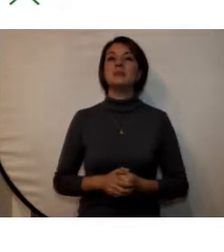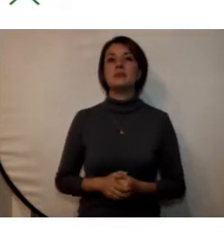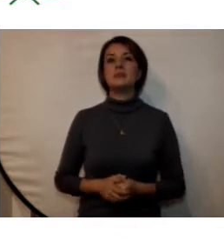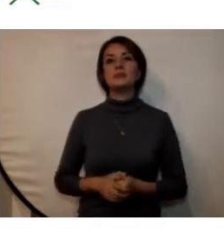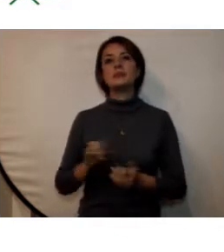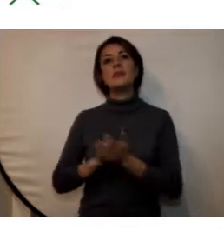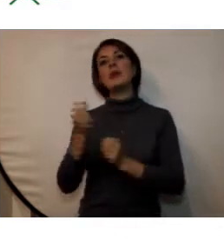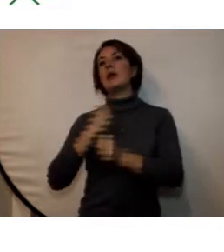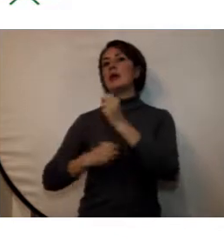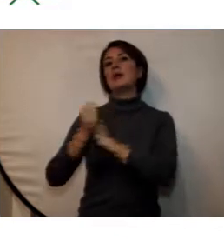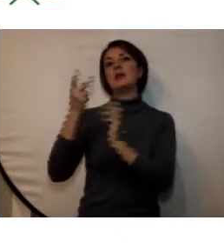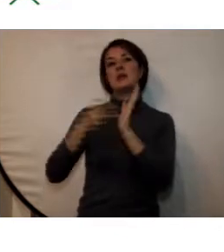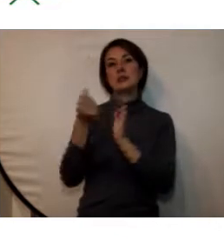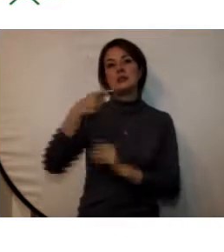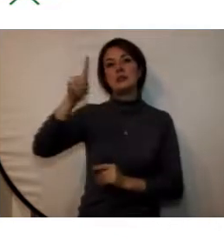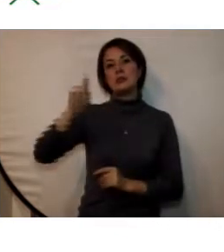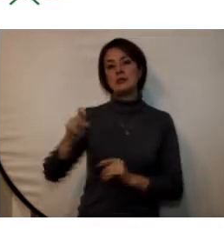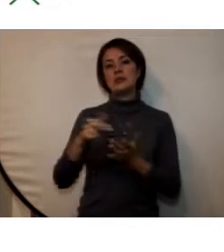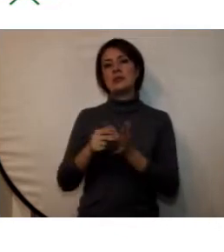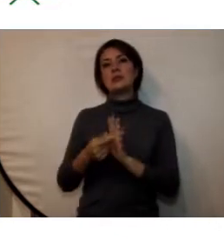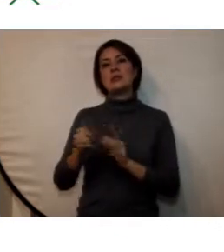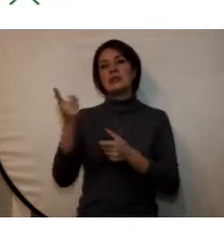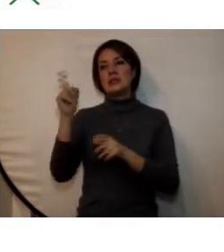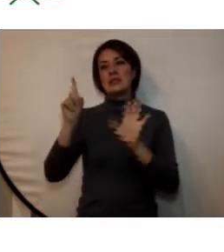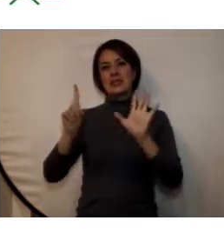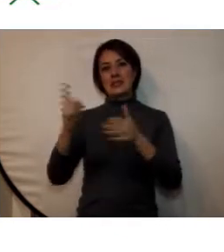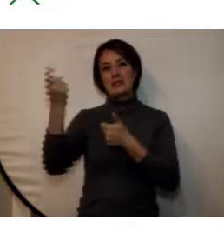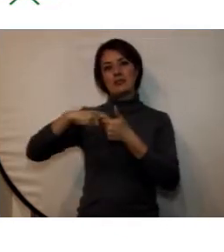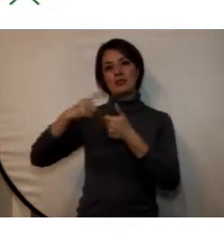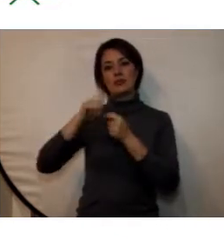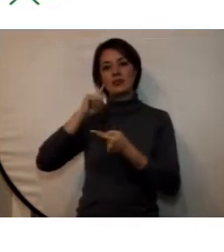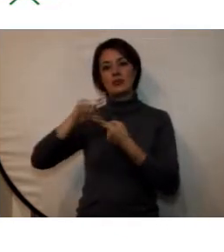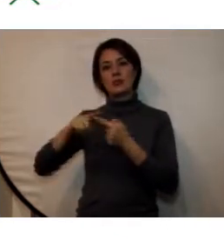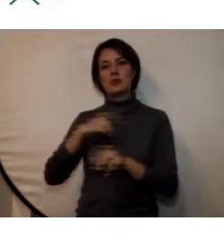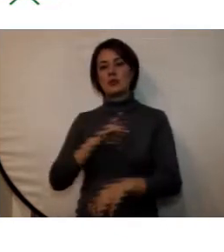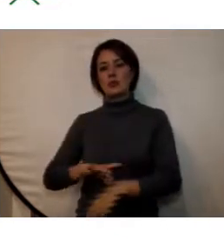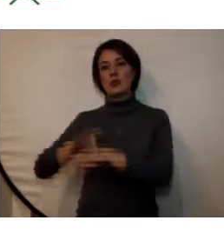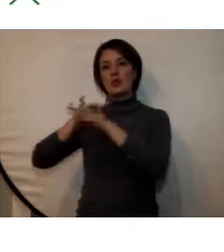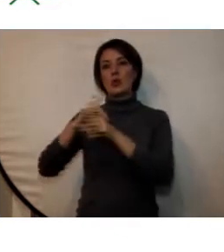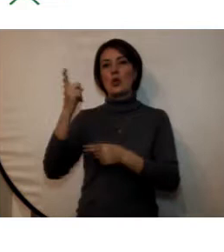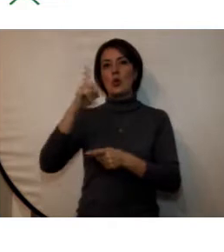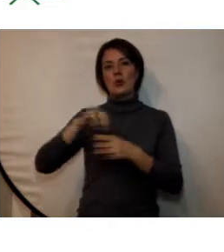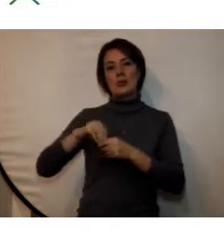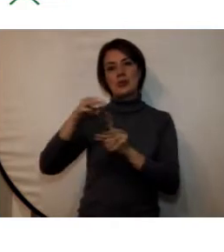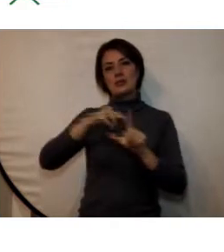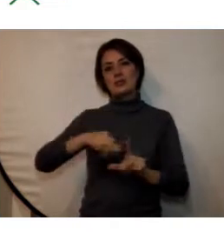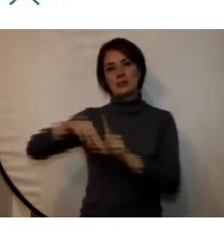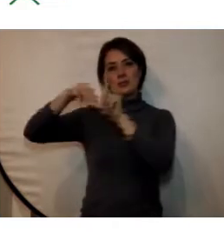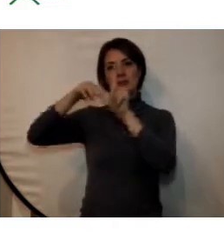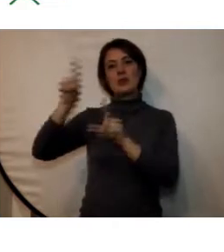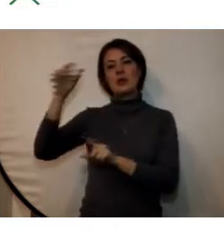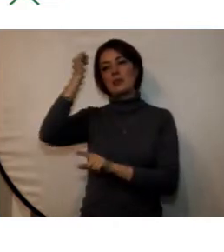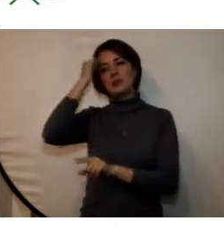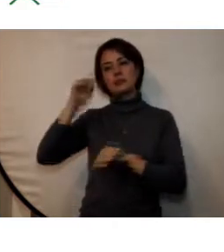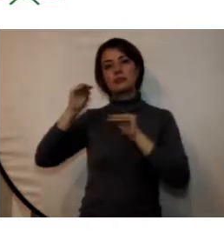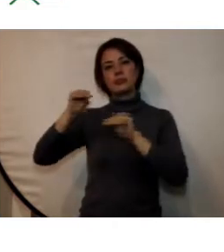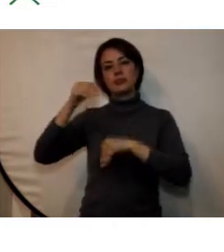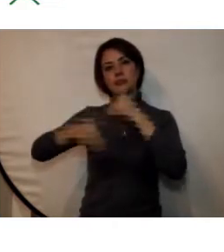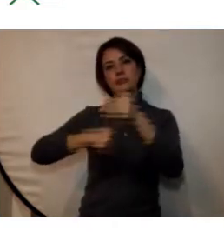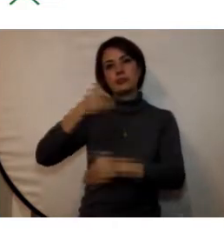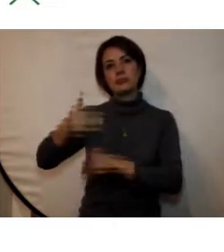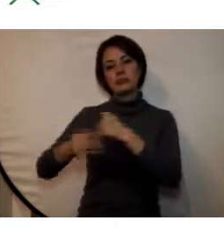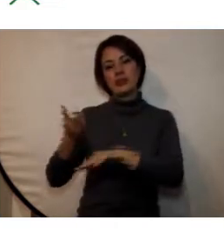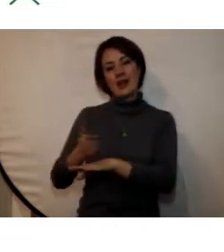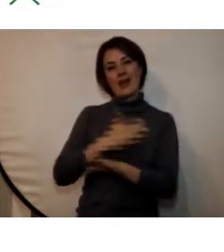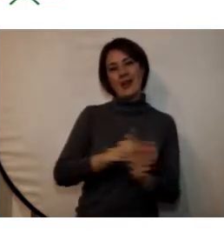para el año 2016 fueron aprobados seis cupos para estudios de doctorado y un cupo de maestría con los docentes que vienen en proceso de capacitación de